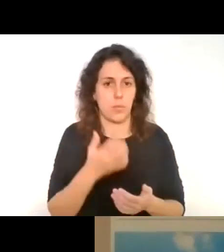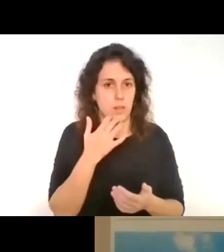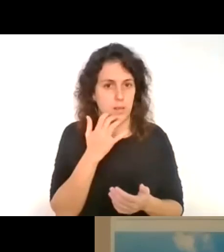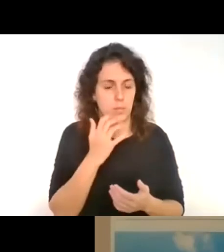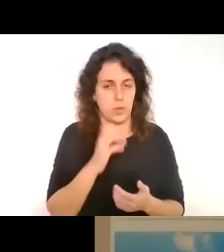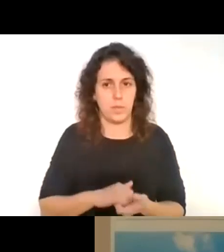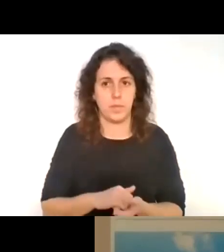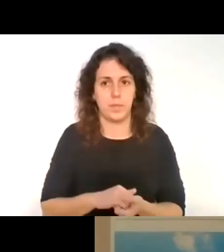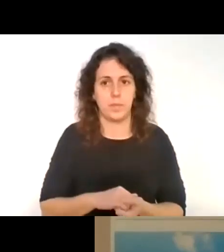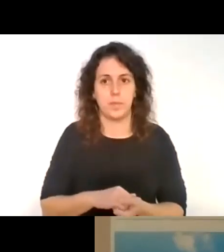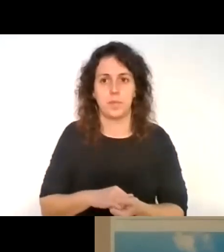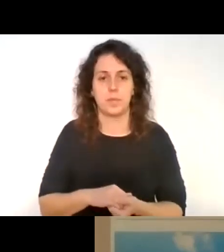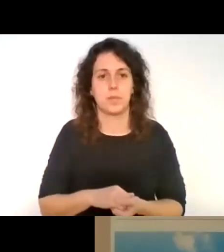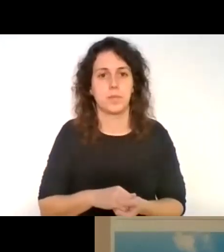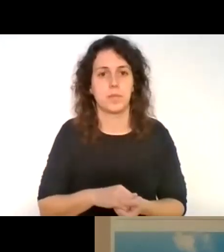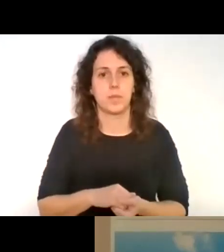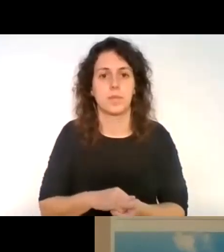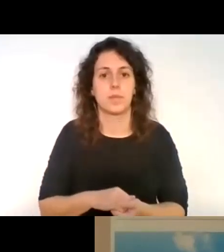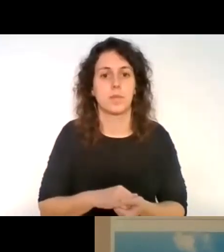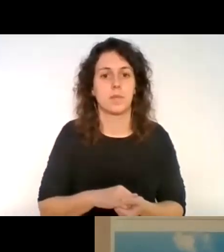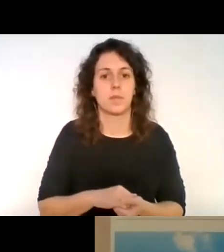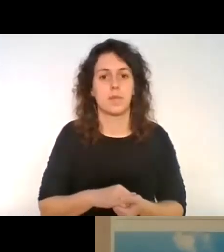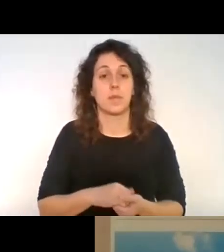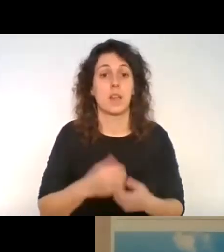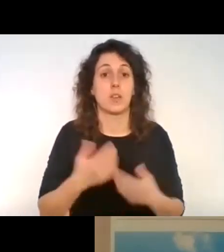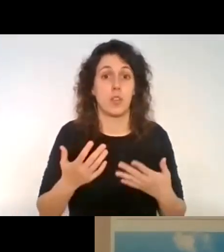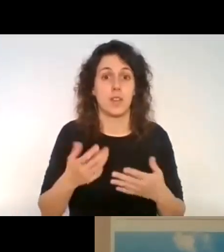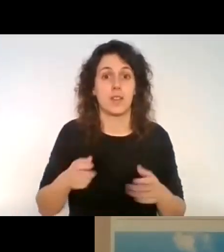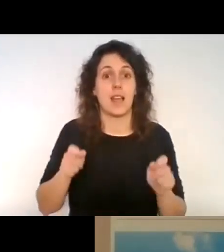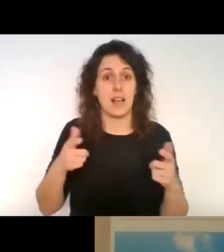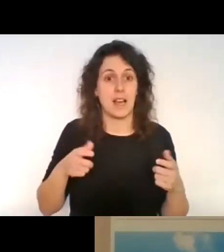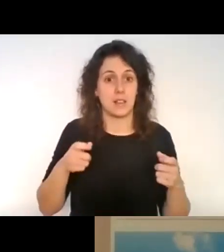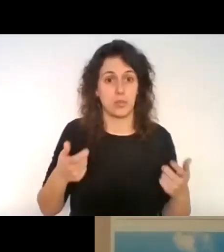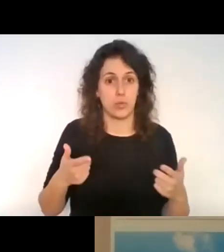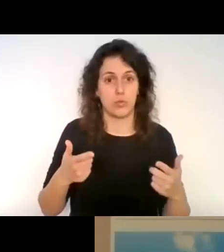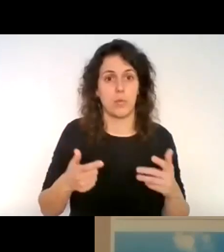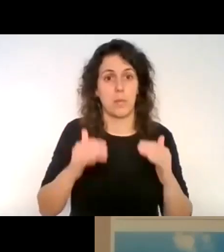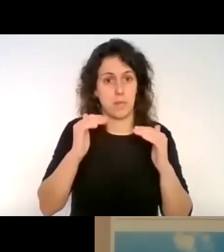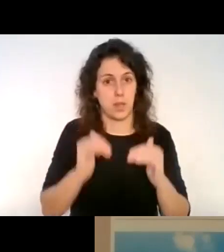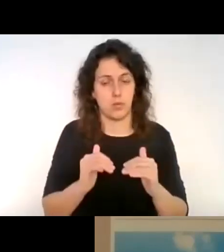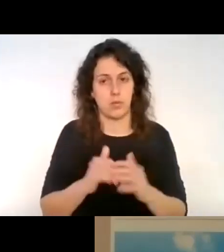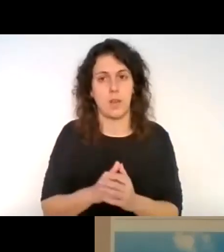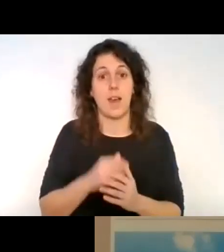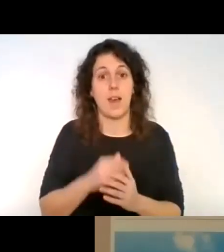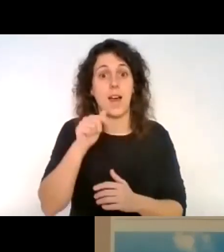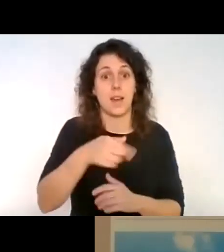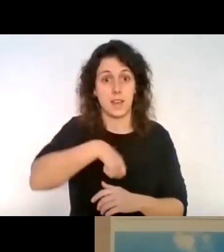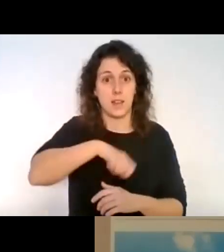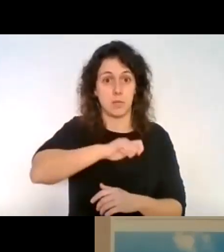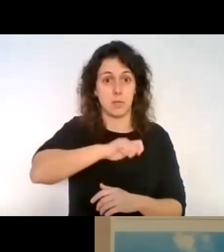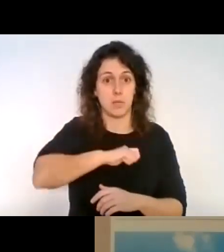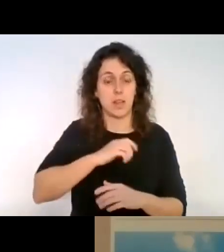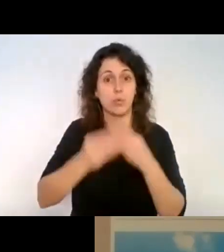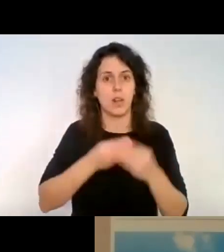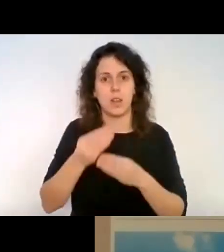Y de esa forma se limita mucho los gastos. Aquí, por ejemplo, en España estamos utilizando mucho como